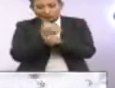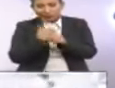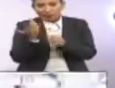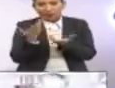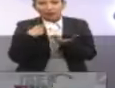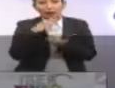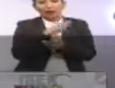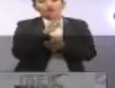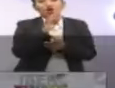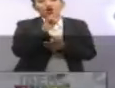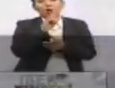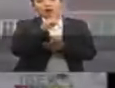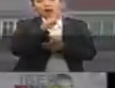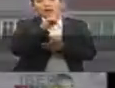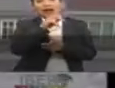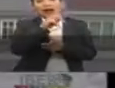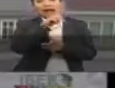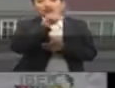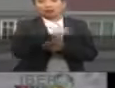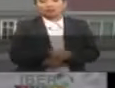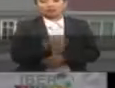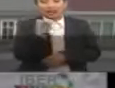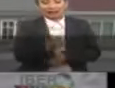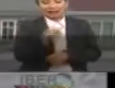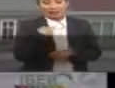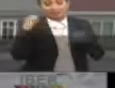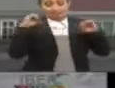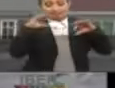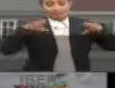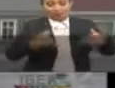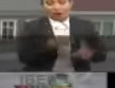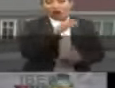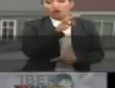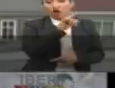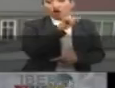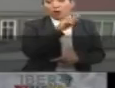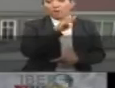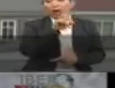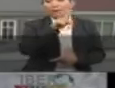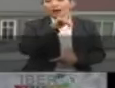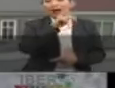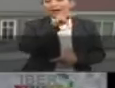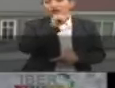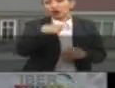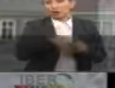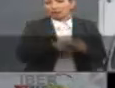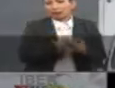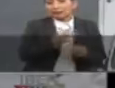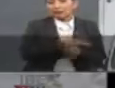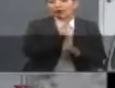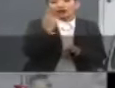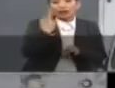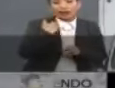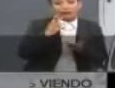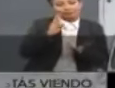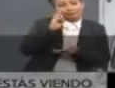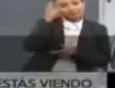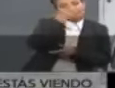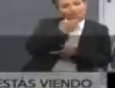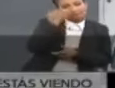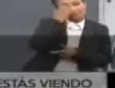del Foro Valparaíso. El Foro Valparaíso nace luego de constatar